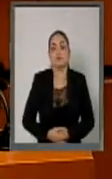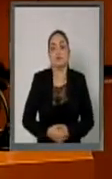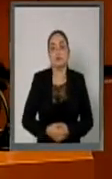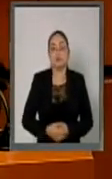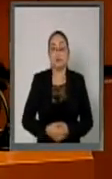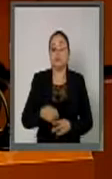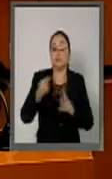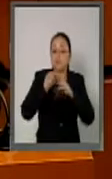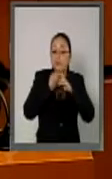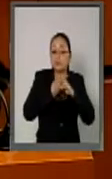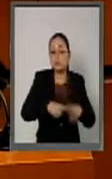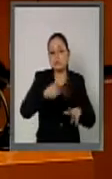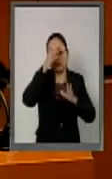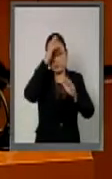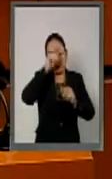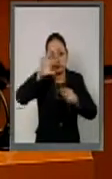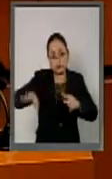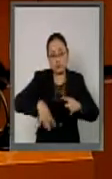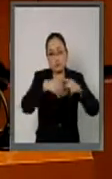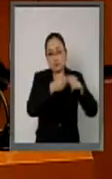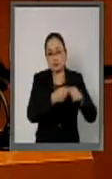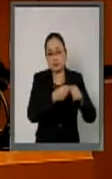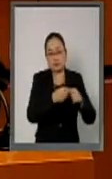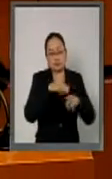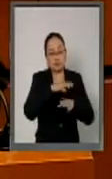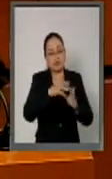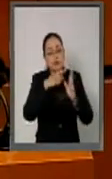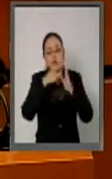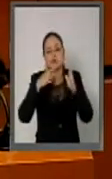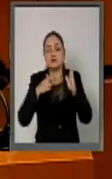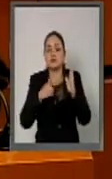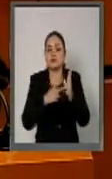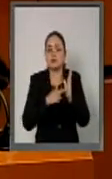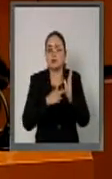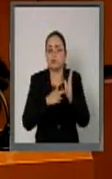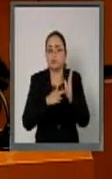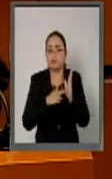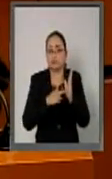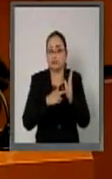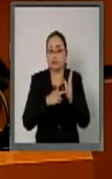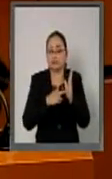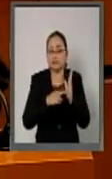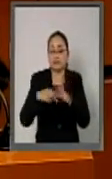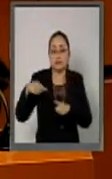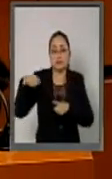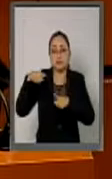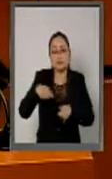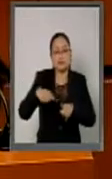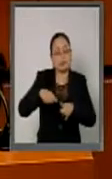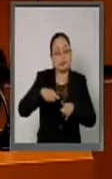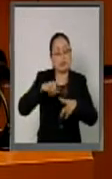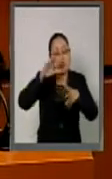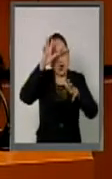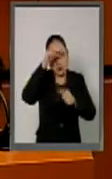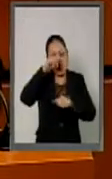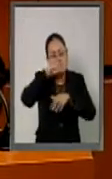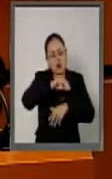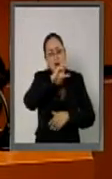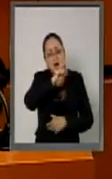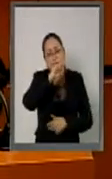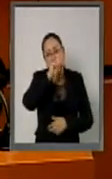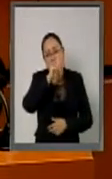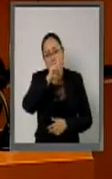entrada en vigor del acuerdo adicional al protocolo marco de la Alianza del Pacífico, ha